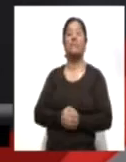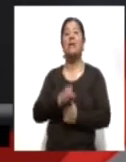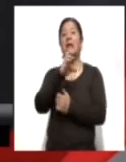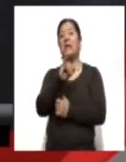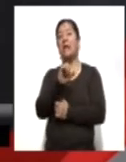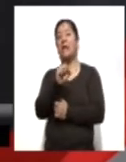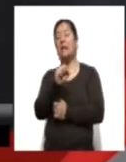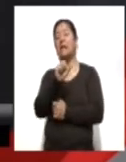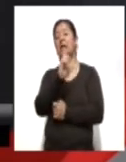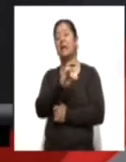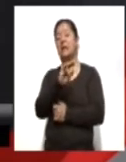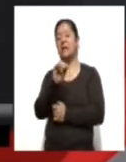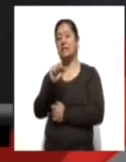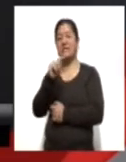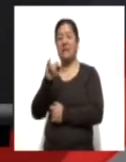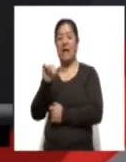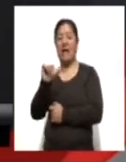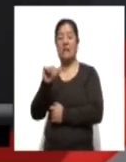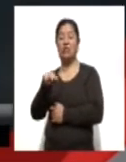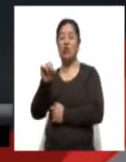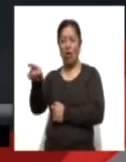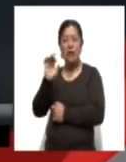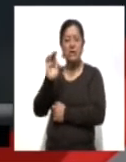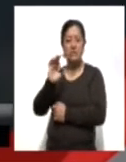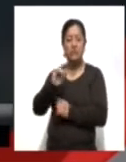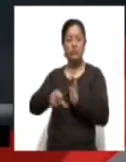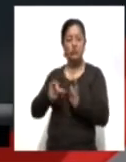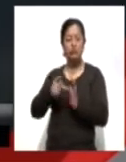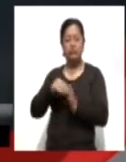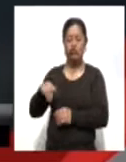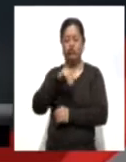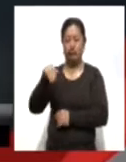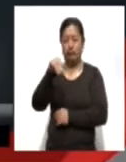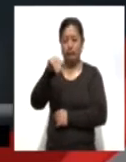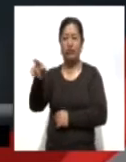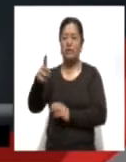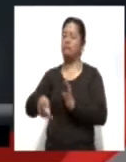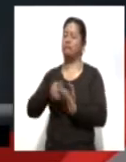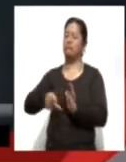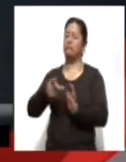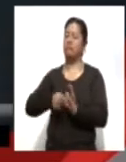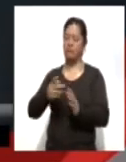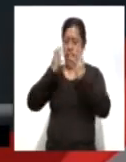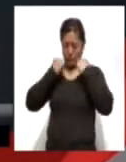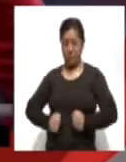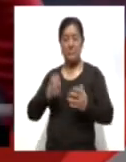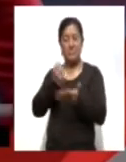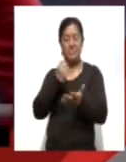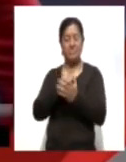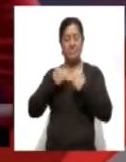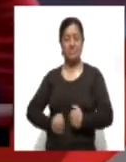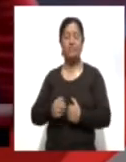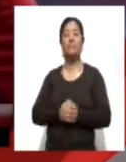igual podría jugarse su última carta para levantar la orejona por una tercera camiseta, luego de que la Juventus lo contrató por ese motivo. El